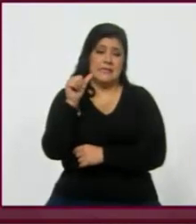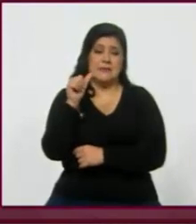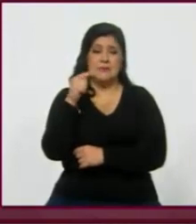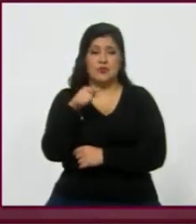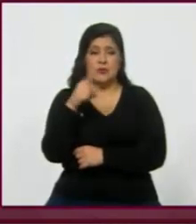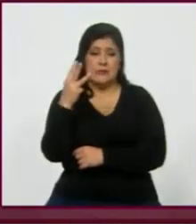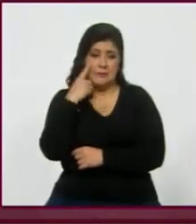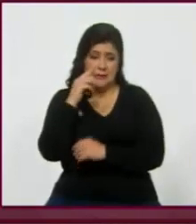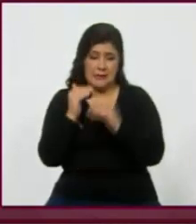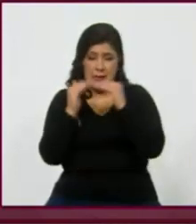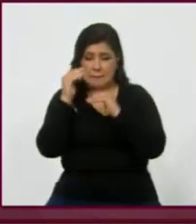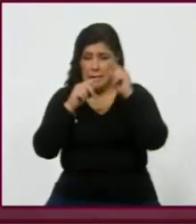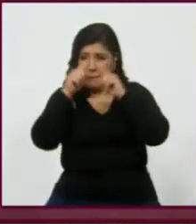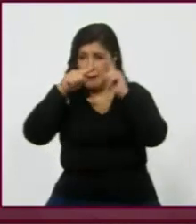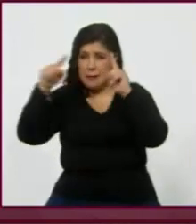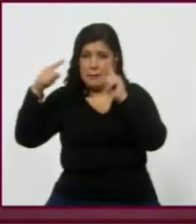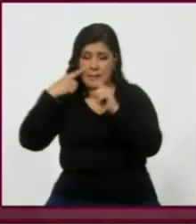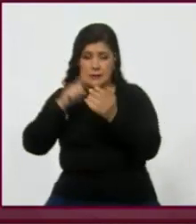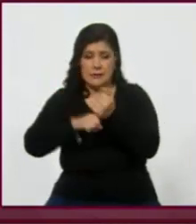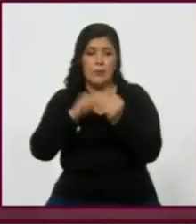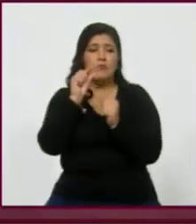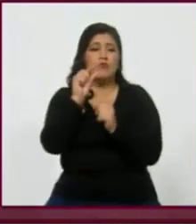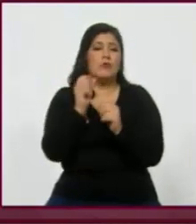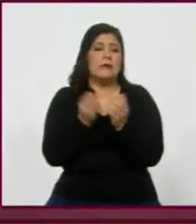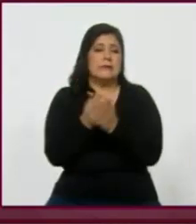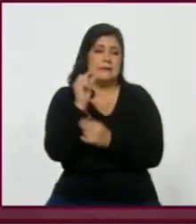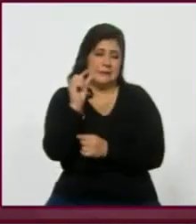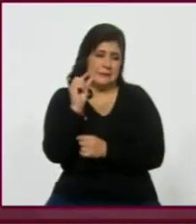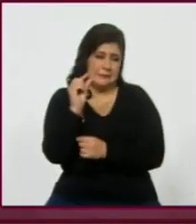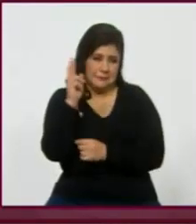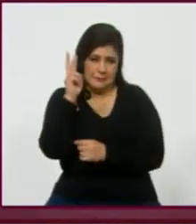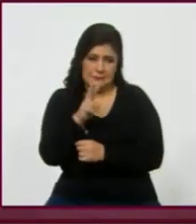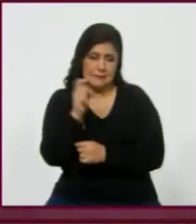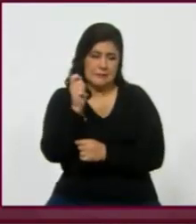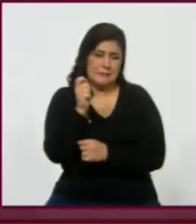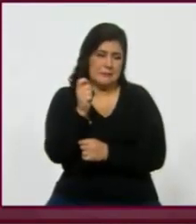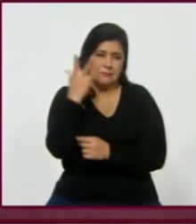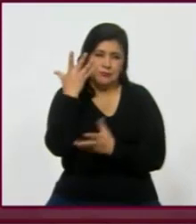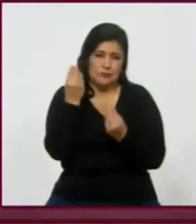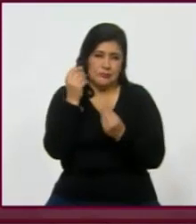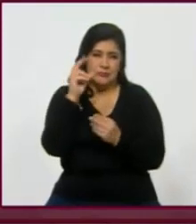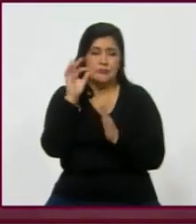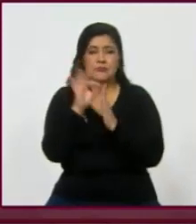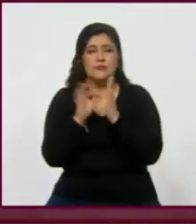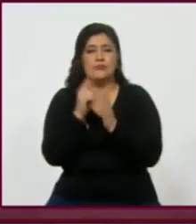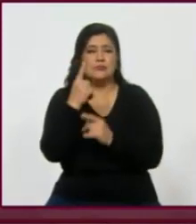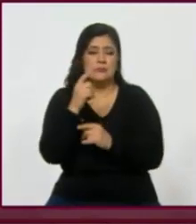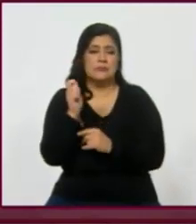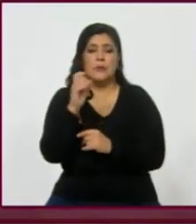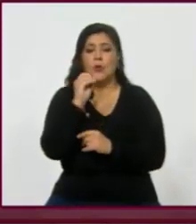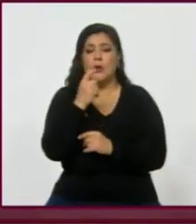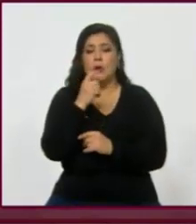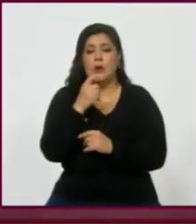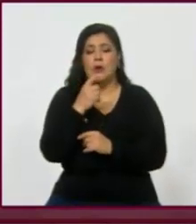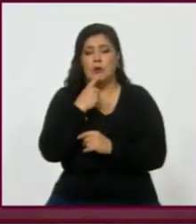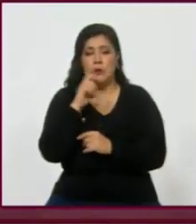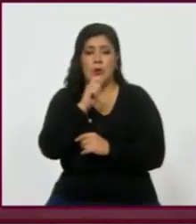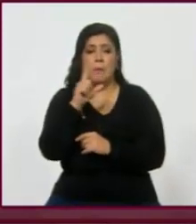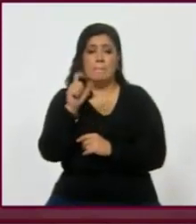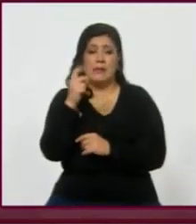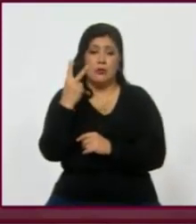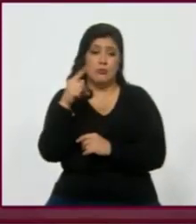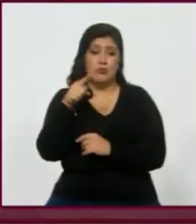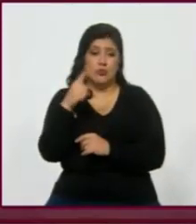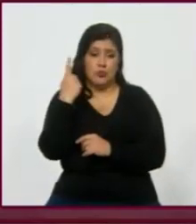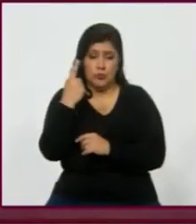quedó? Supón que se salió de rango 1. no, no hay nada. Igual también López Obrador. O el 22.1, este es así